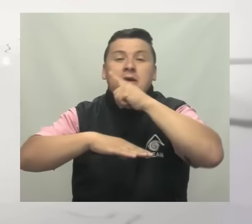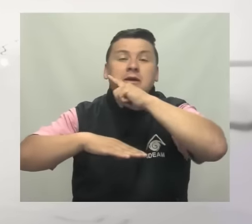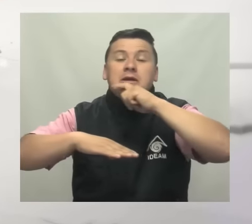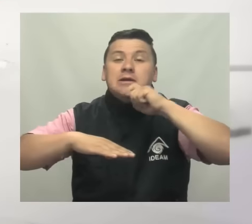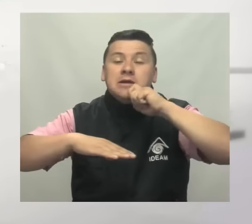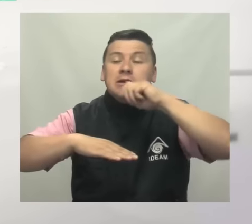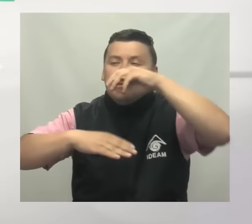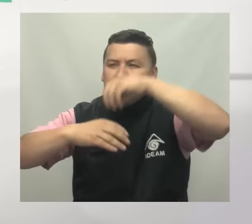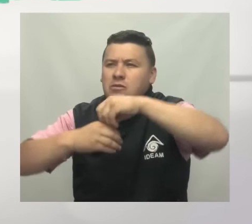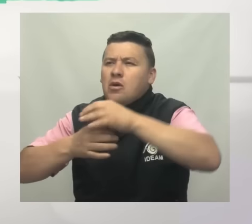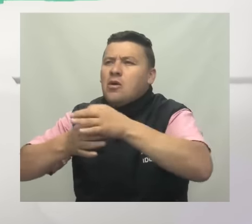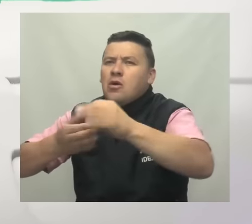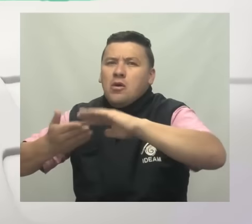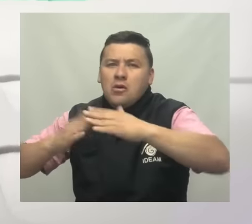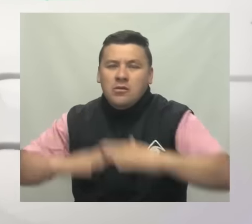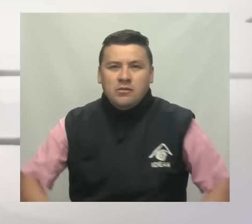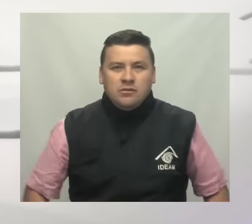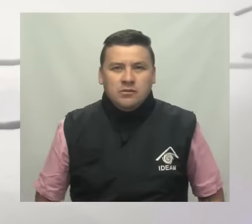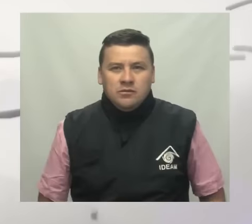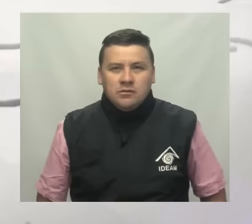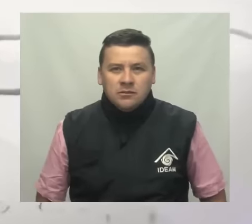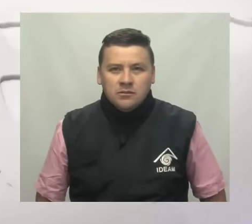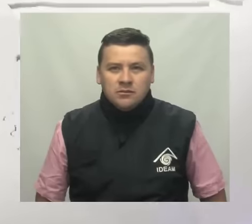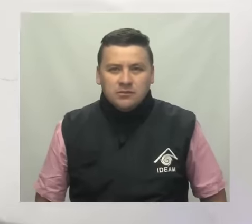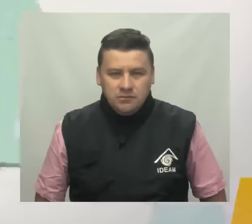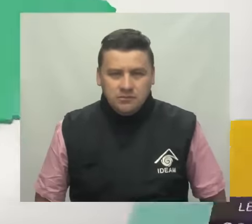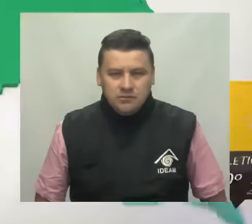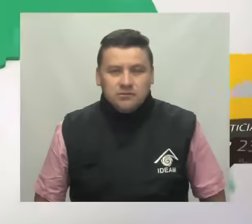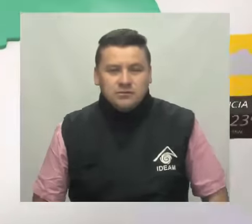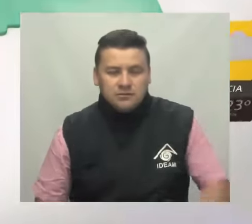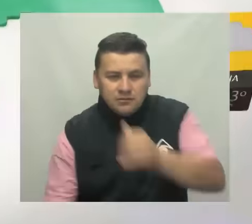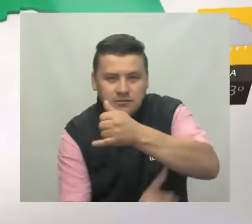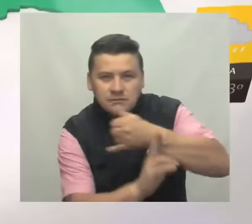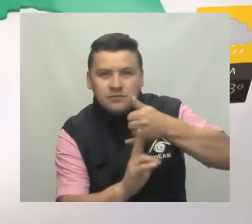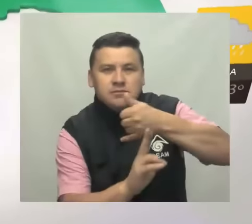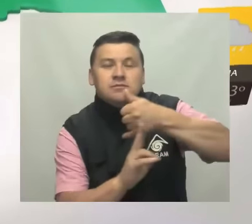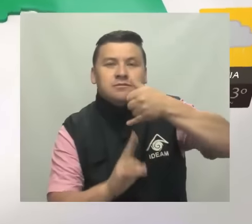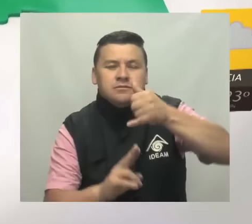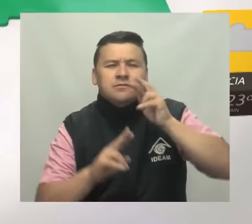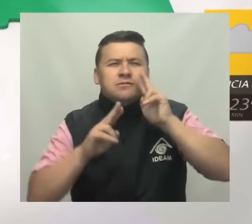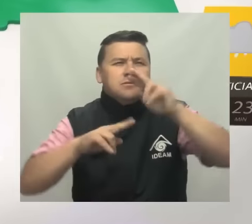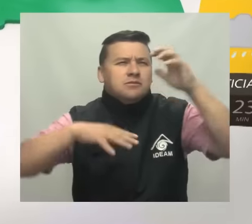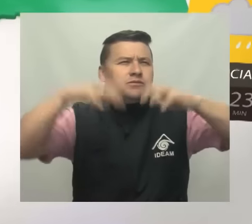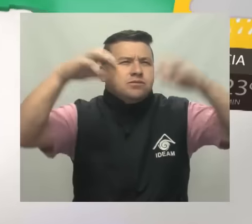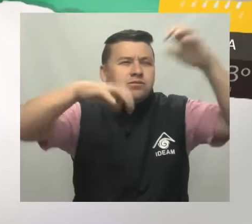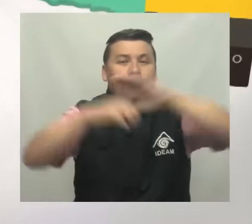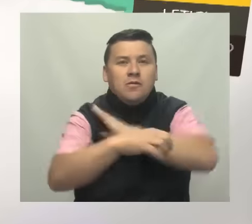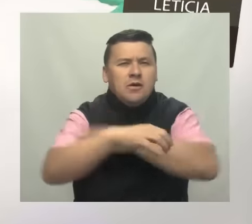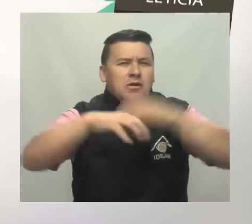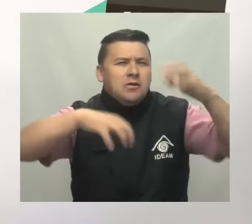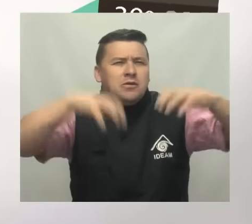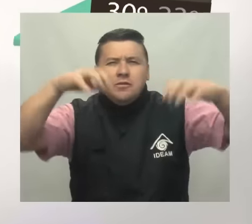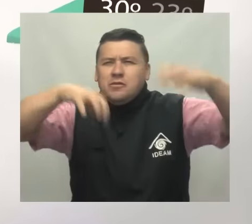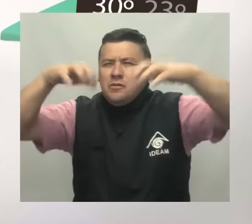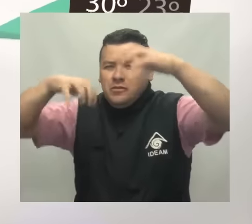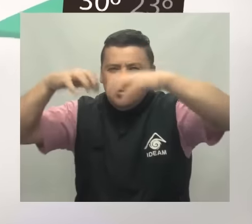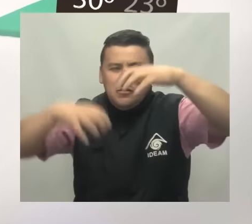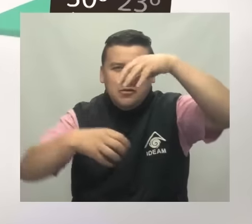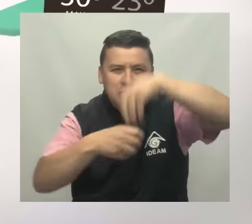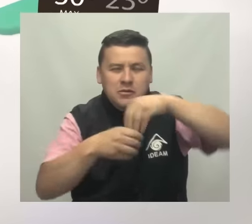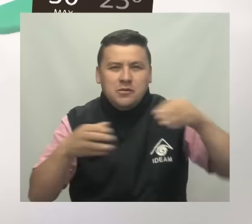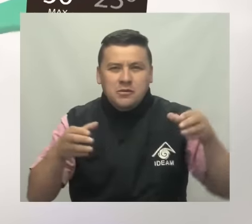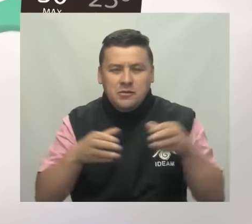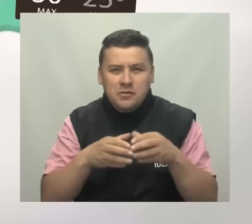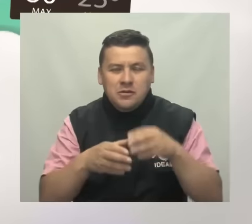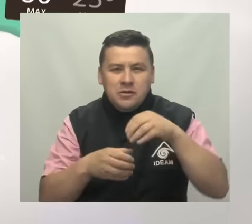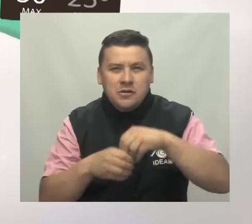tiempo seco para las demás poblaciones Música Hacia el sur del territorio tendremos lluvias de variada intensidad en gran parte de la